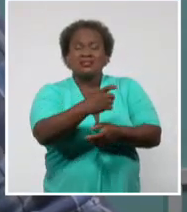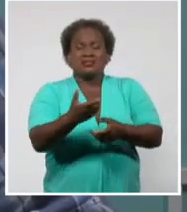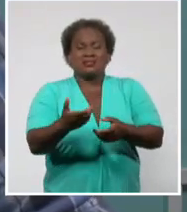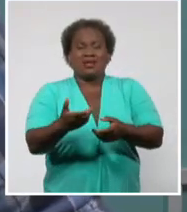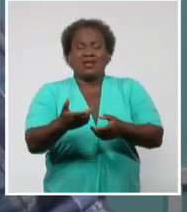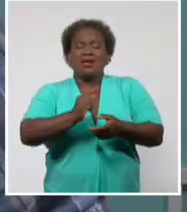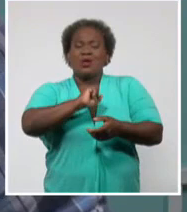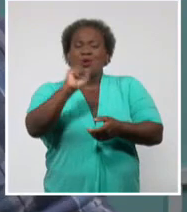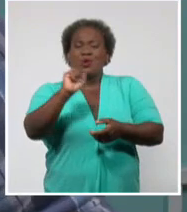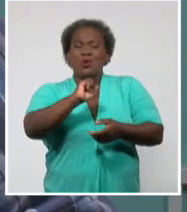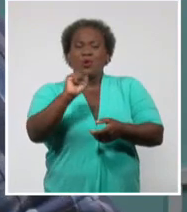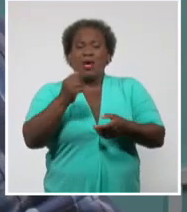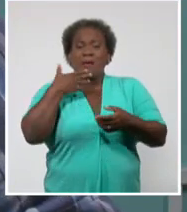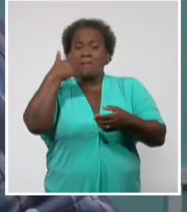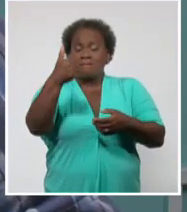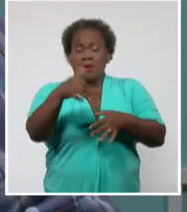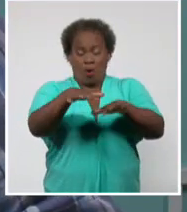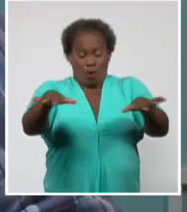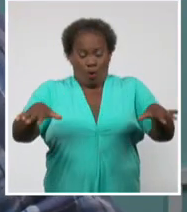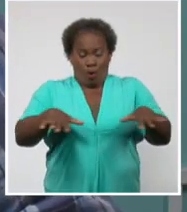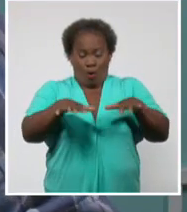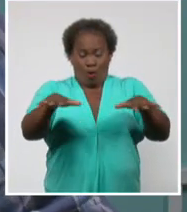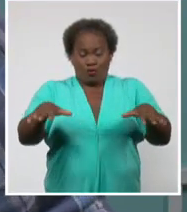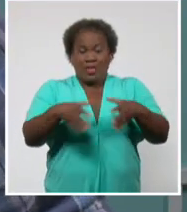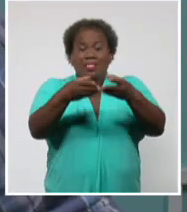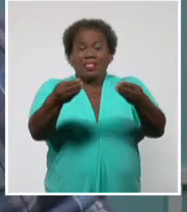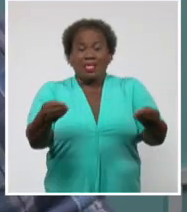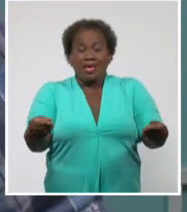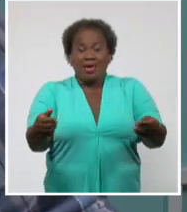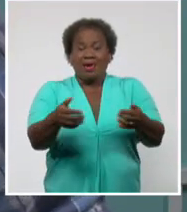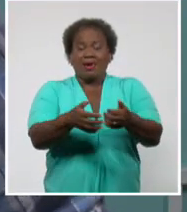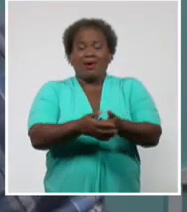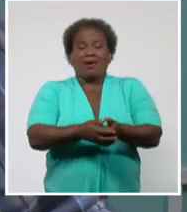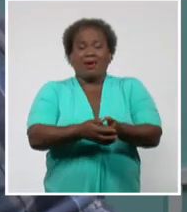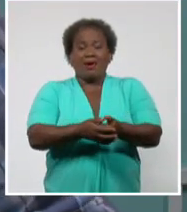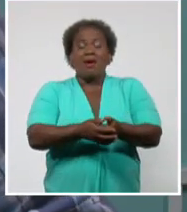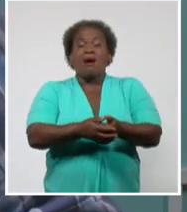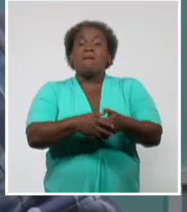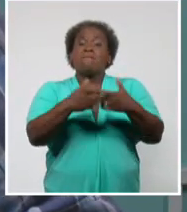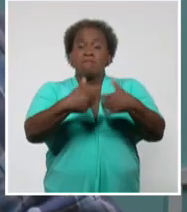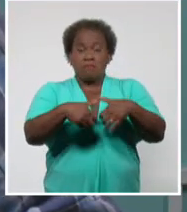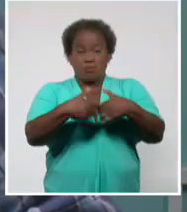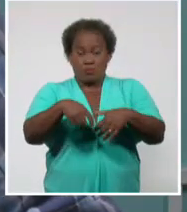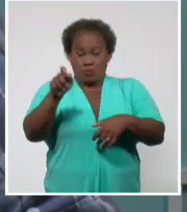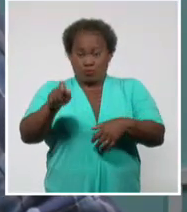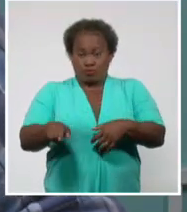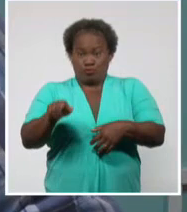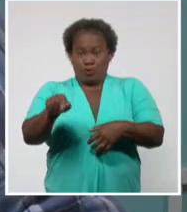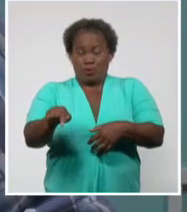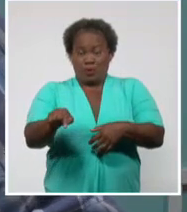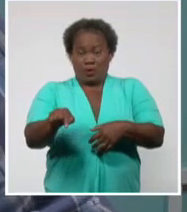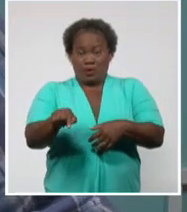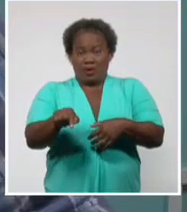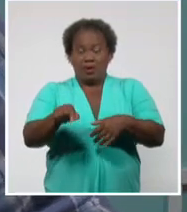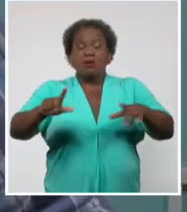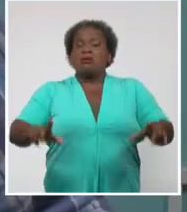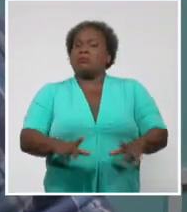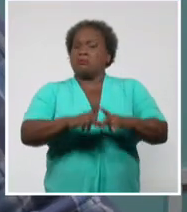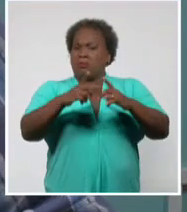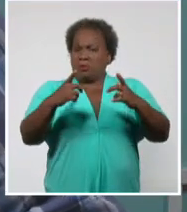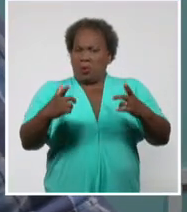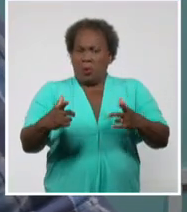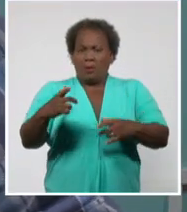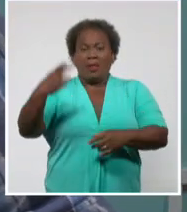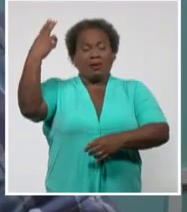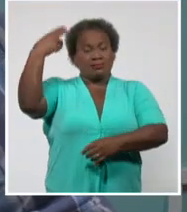lograr un mejor acondicionamiento de las áreas, lograr que los productores cumplan con lo que se está